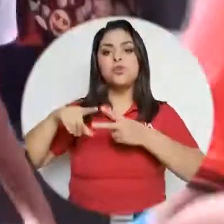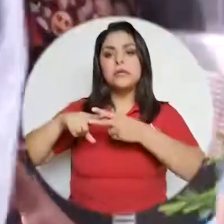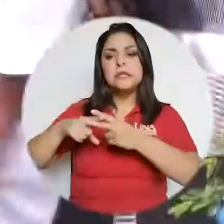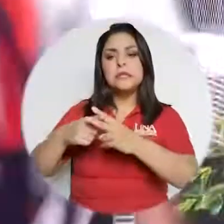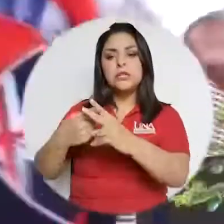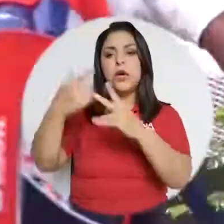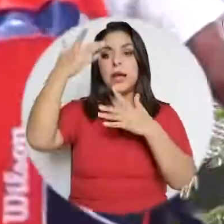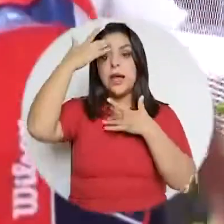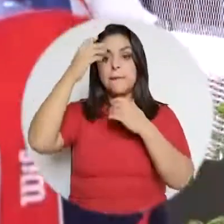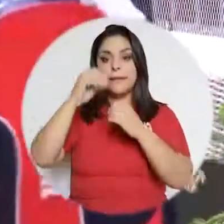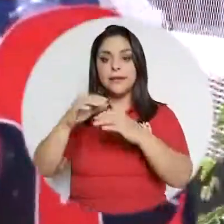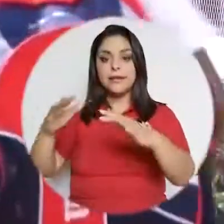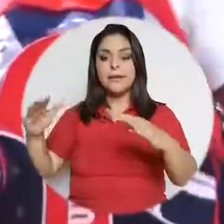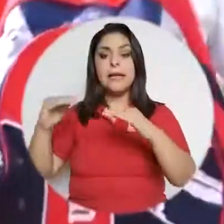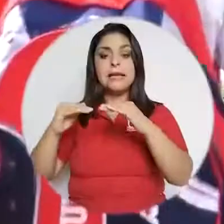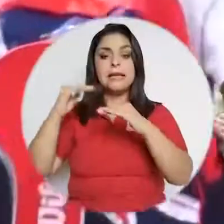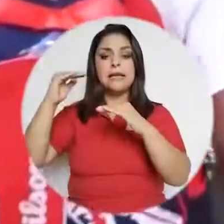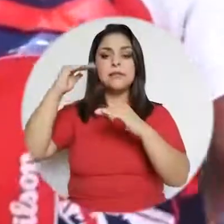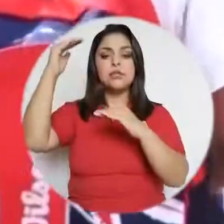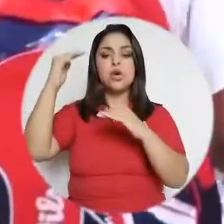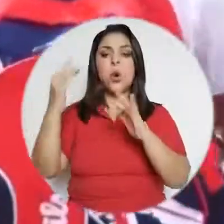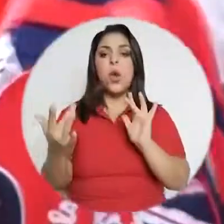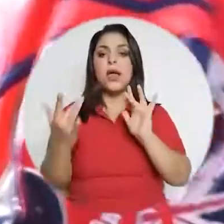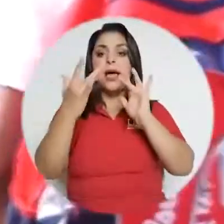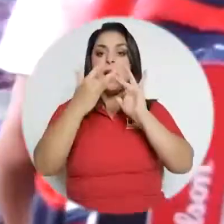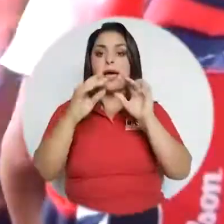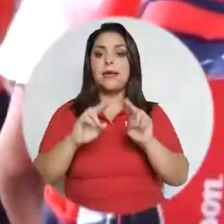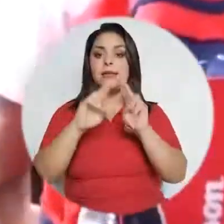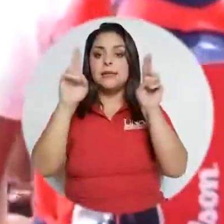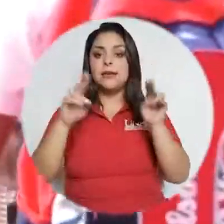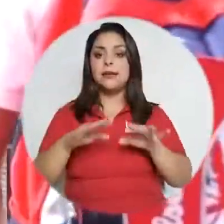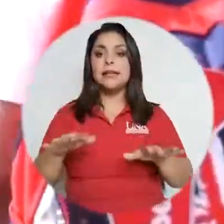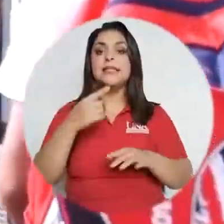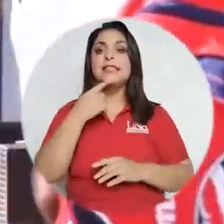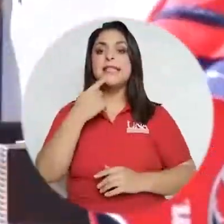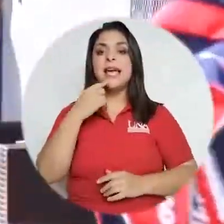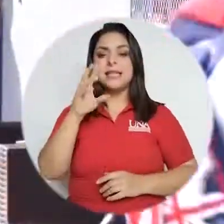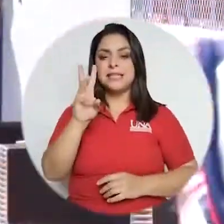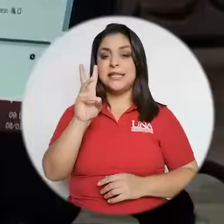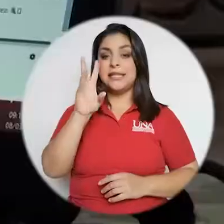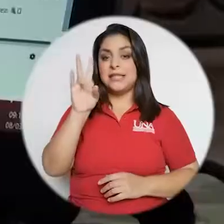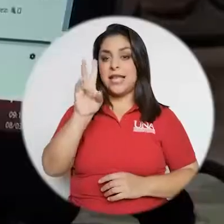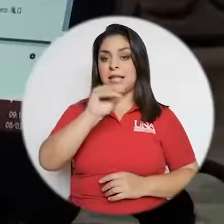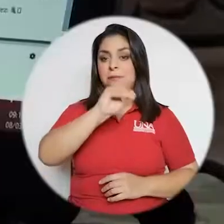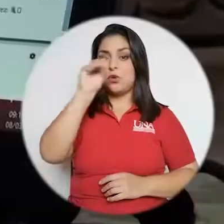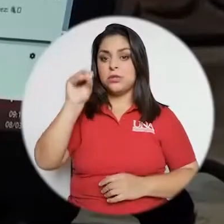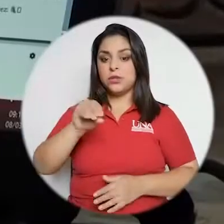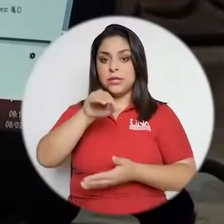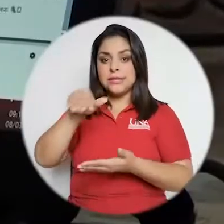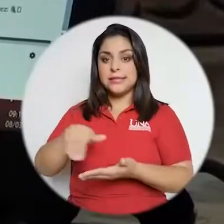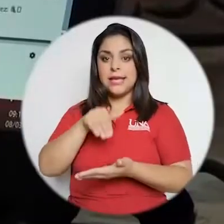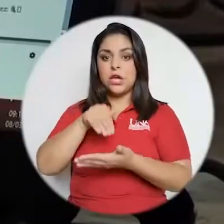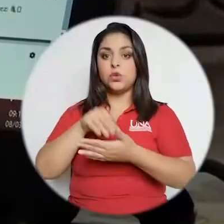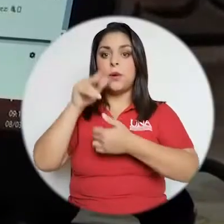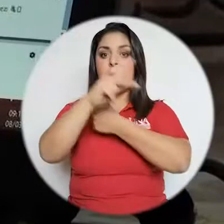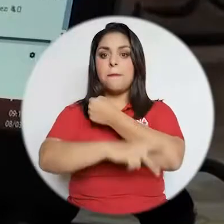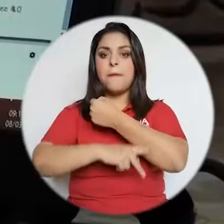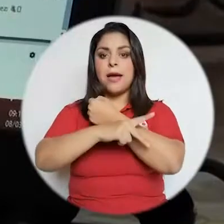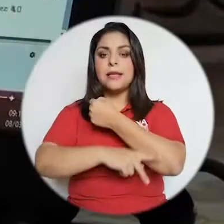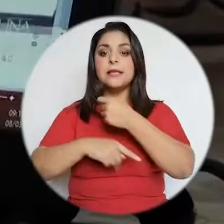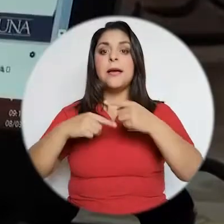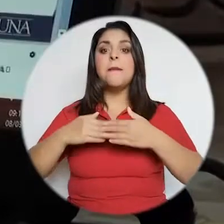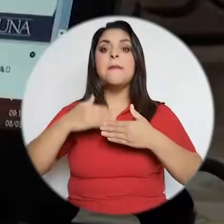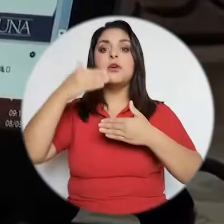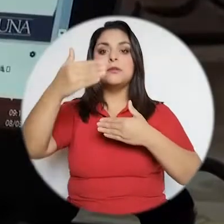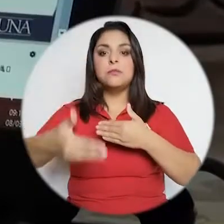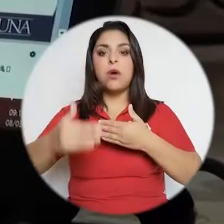niveles de conectividad a Internet se calculaban en un 67% en la región central del país, pero bajan a un